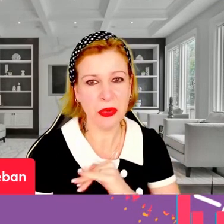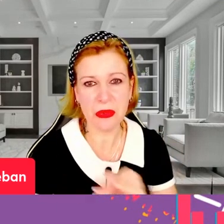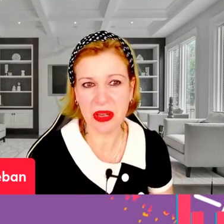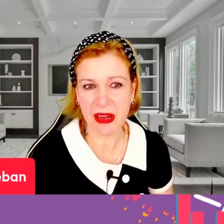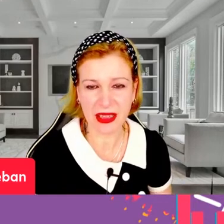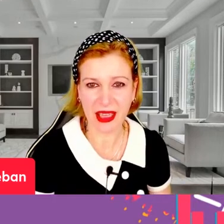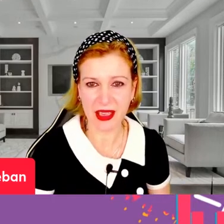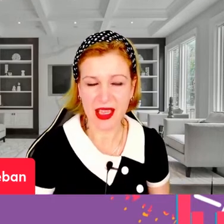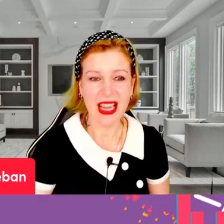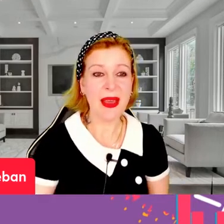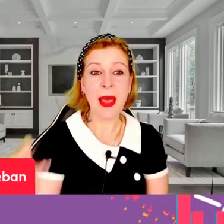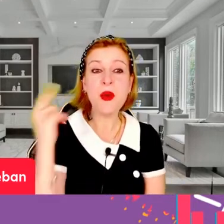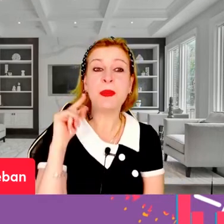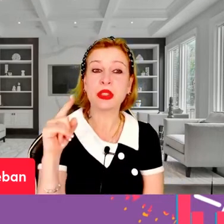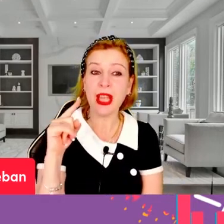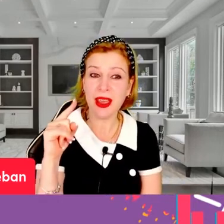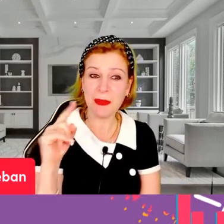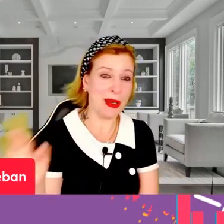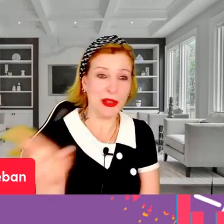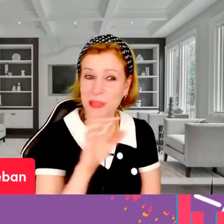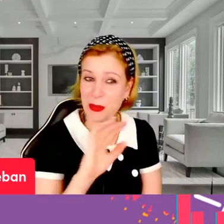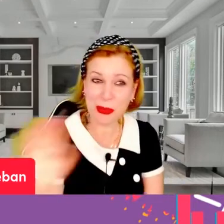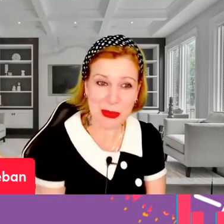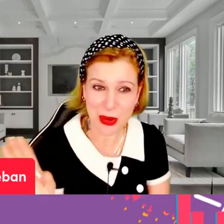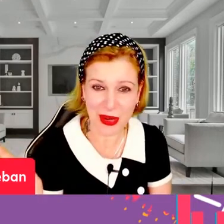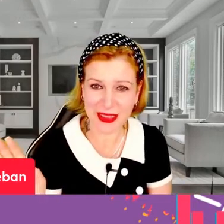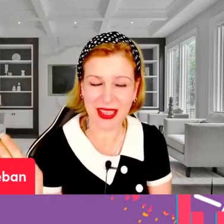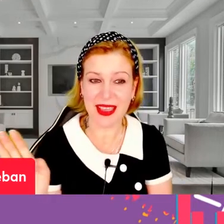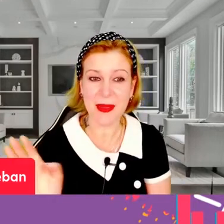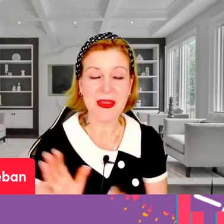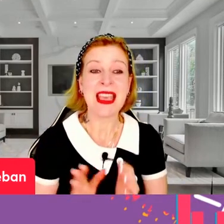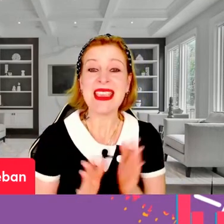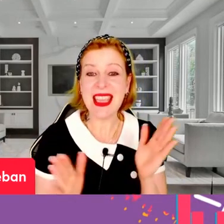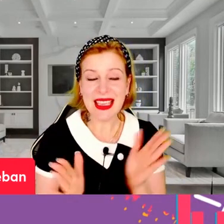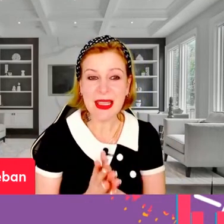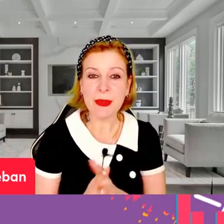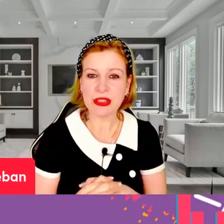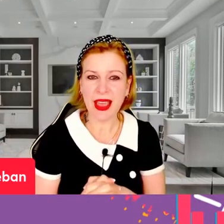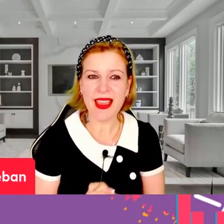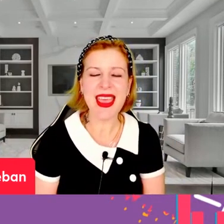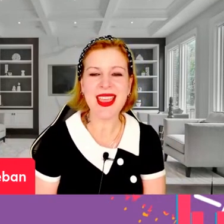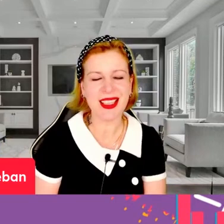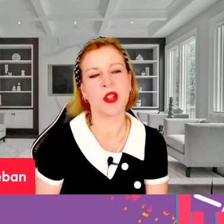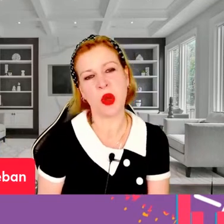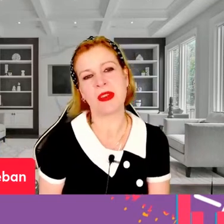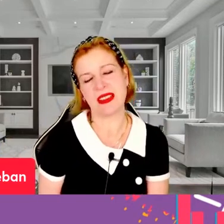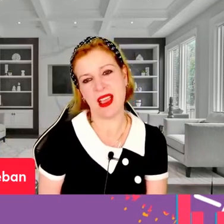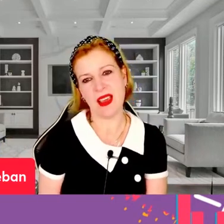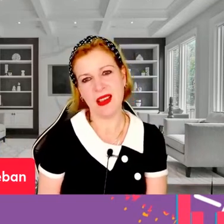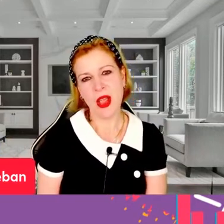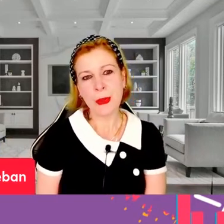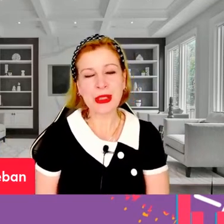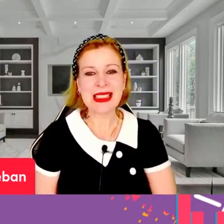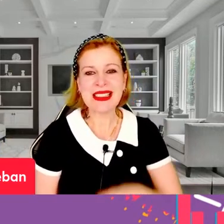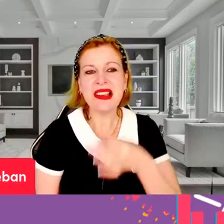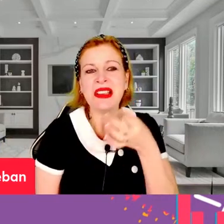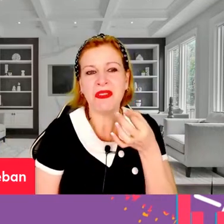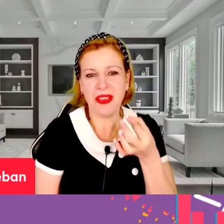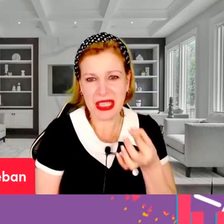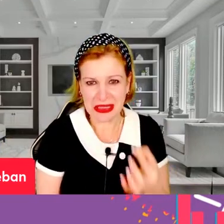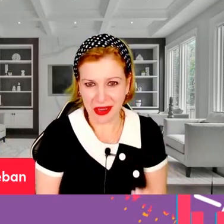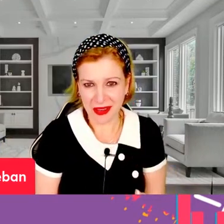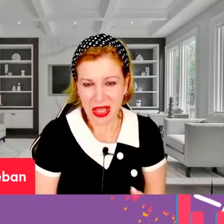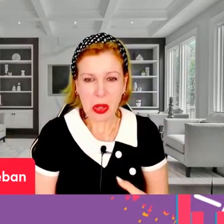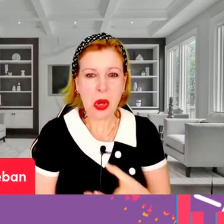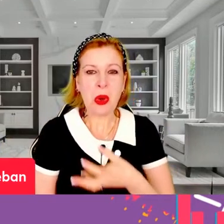y no pudimos ni hablar de ella. La dejamos en portada, pero no pudimos hablar de ella, y en esa portada ella se quedó traumatizada, porque estaba